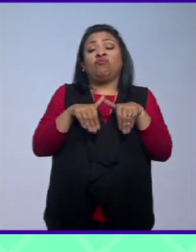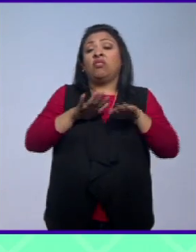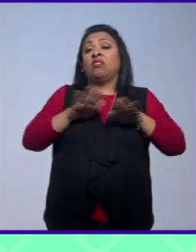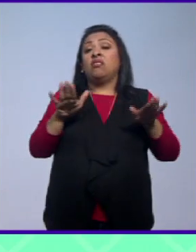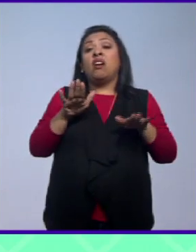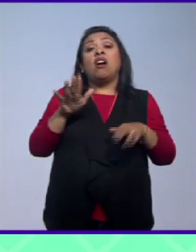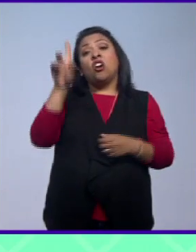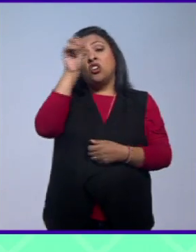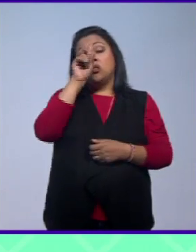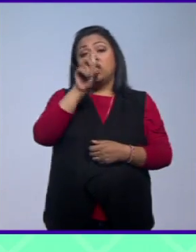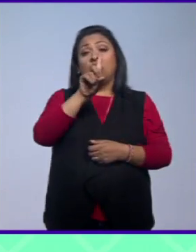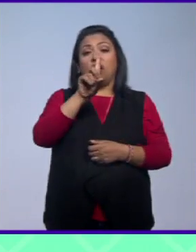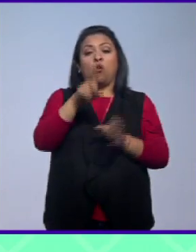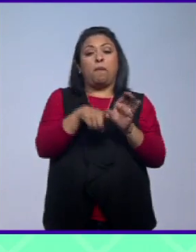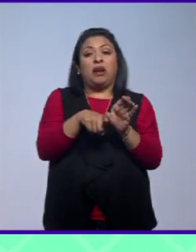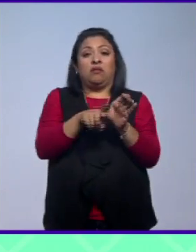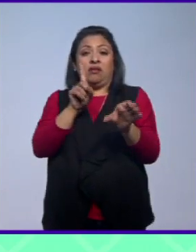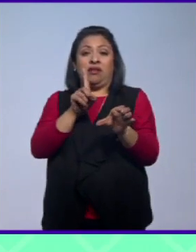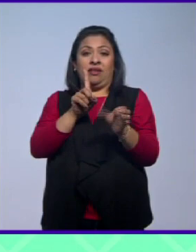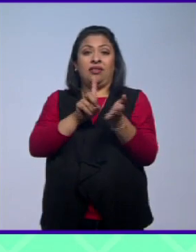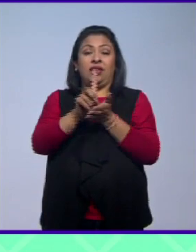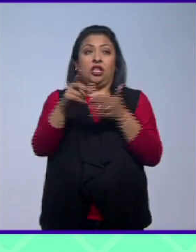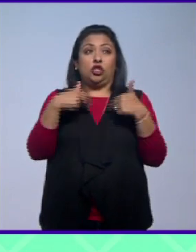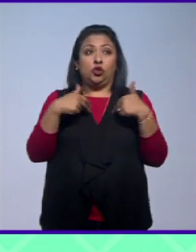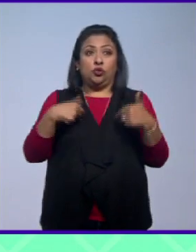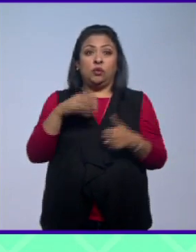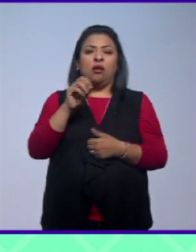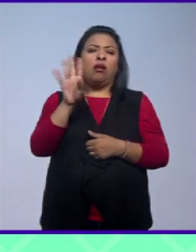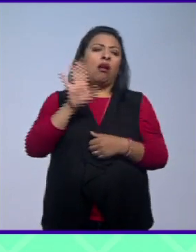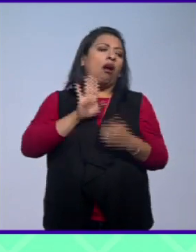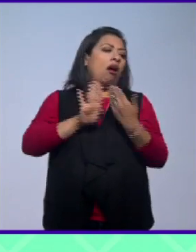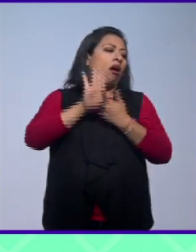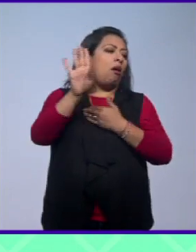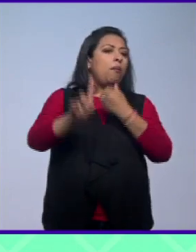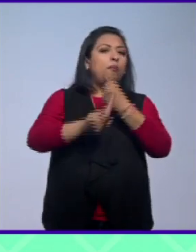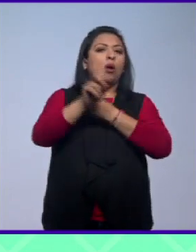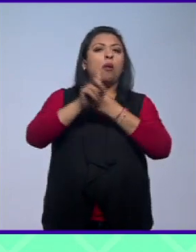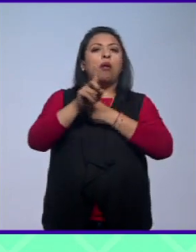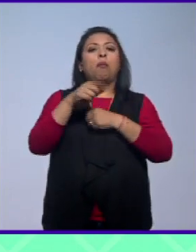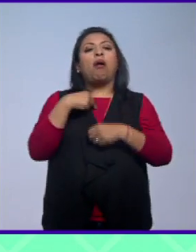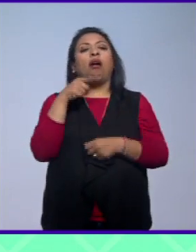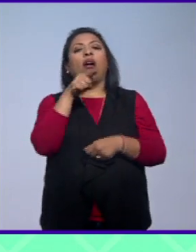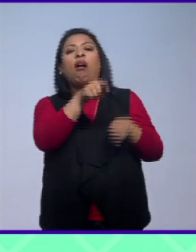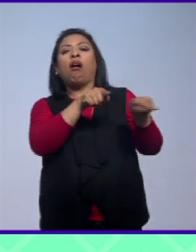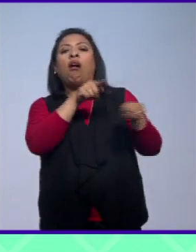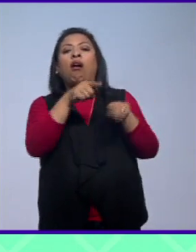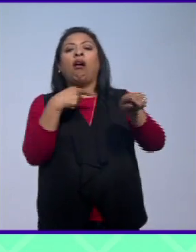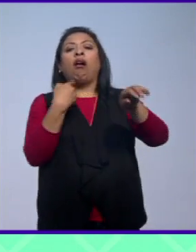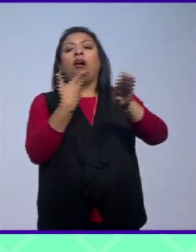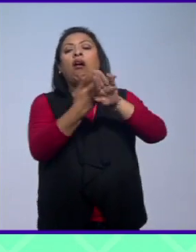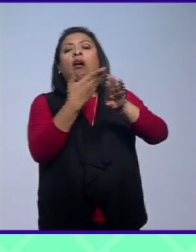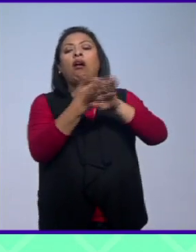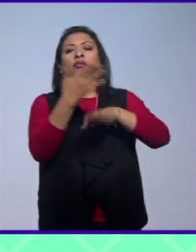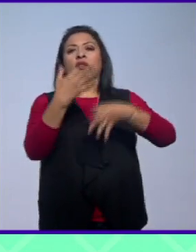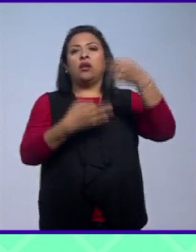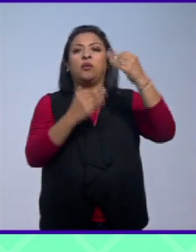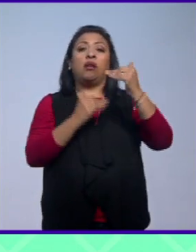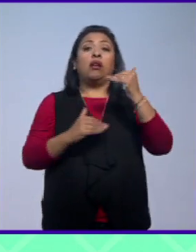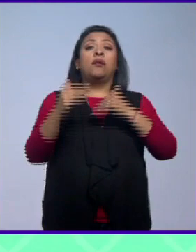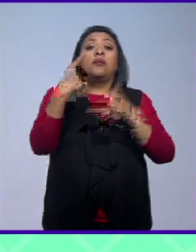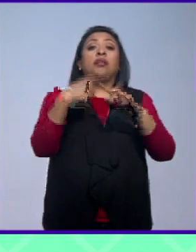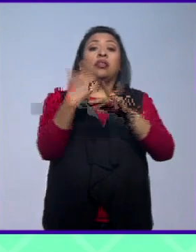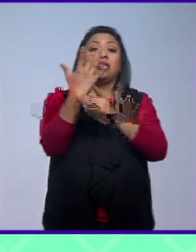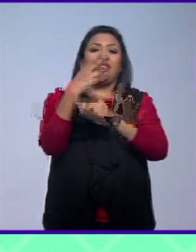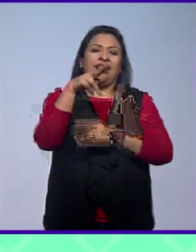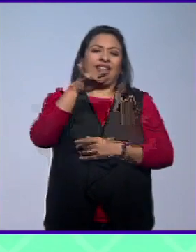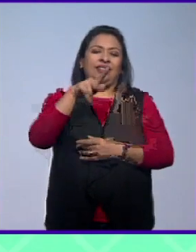Derechos Humanos de la ONU así se evita cualquier vinculación o señalamiento por el máximo tribunal esto lo dice Nikki